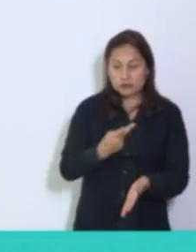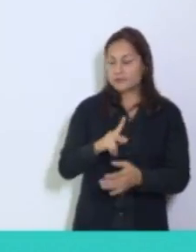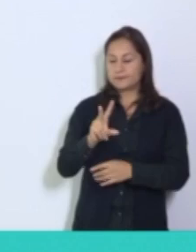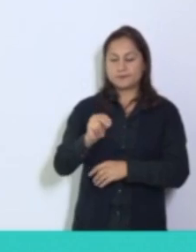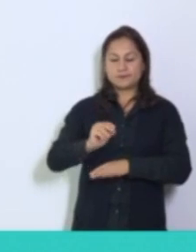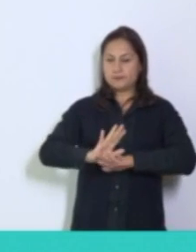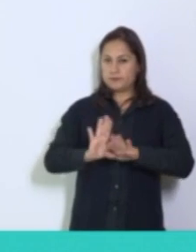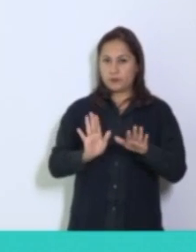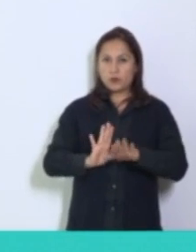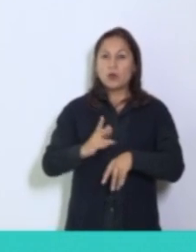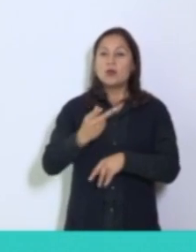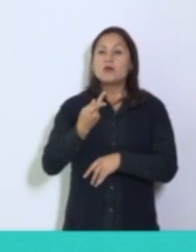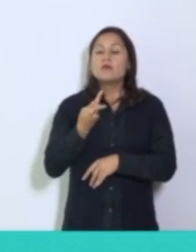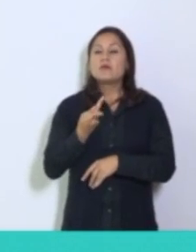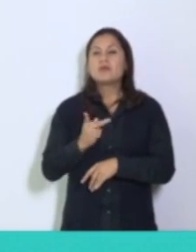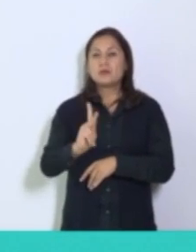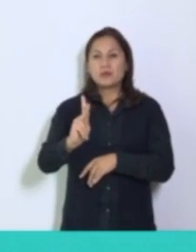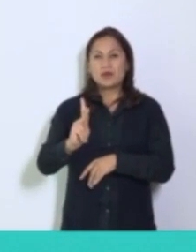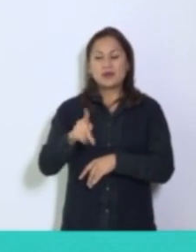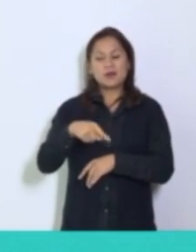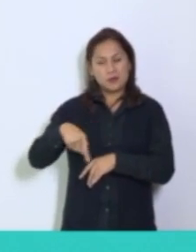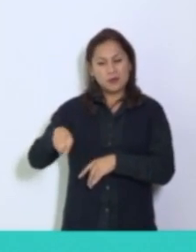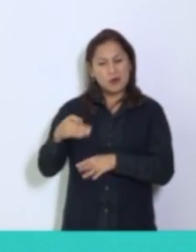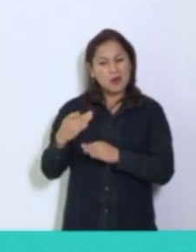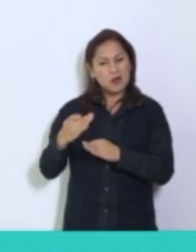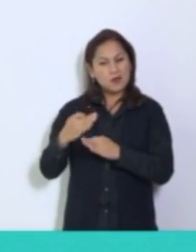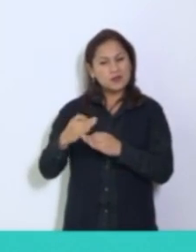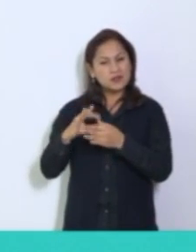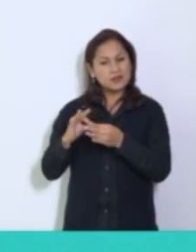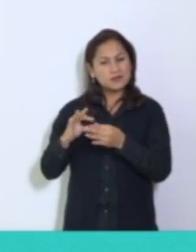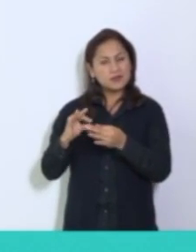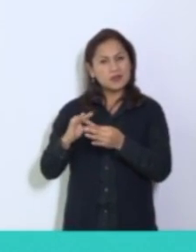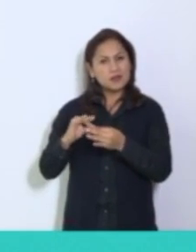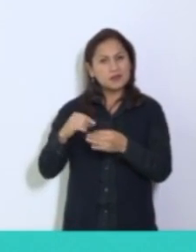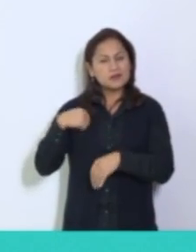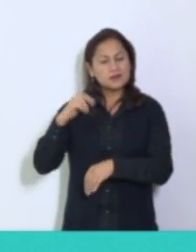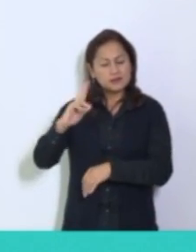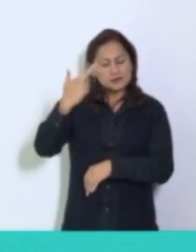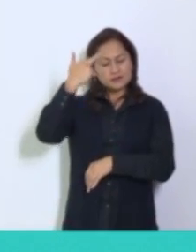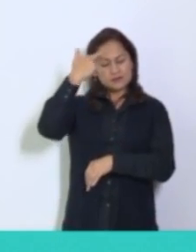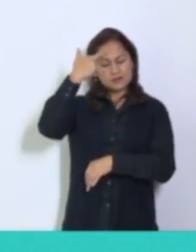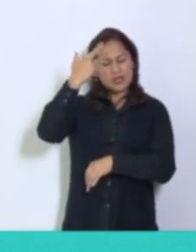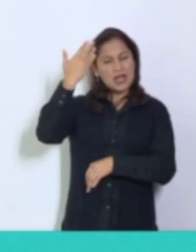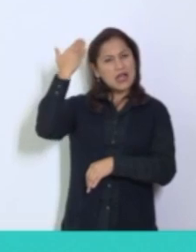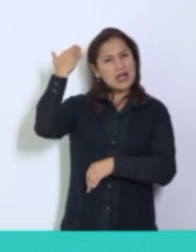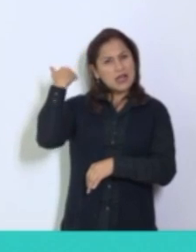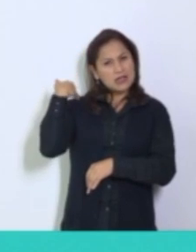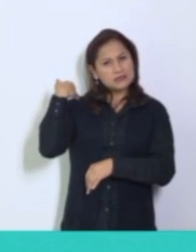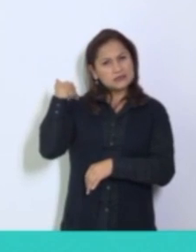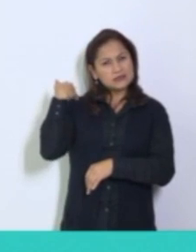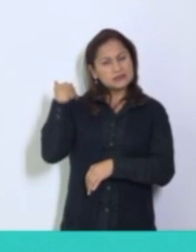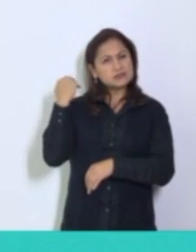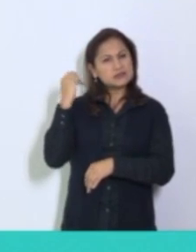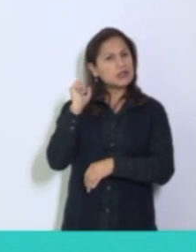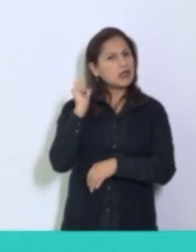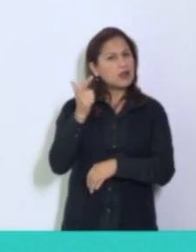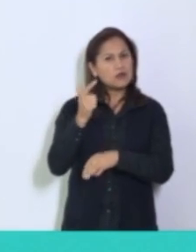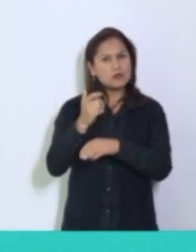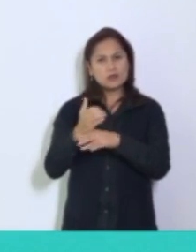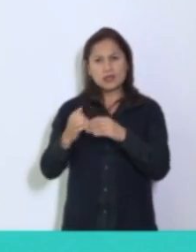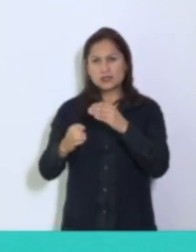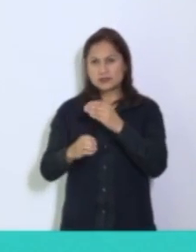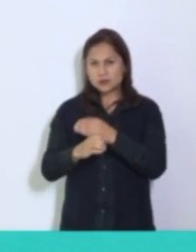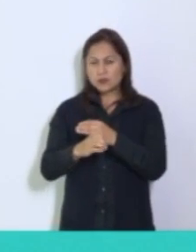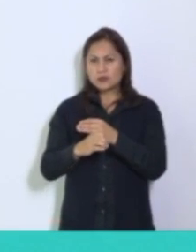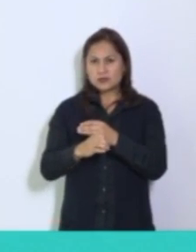a entidades federativas y municipios, el ramo 33, aportaciones federales para entidades federativas y municipios, devoluciones